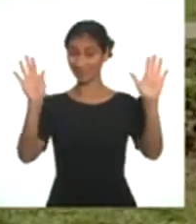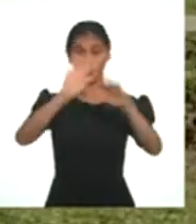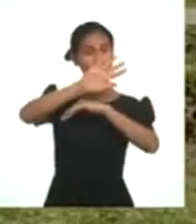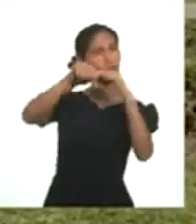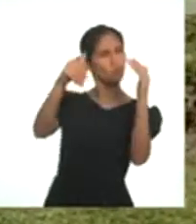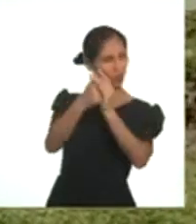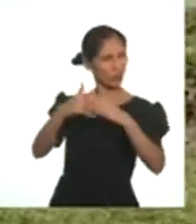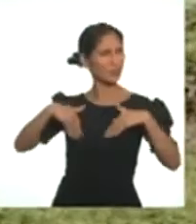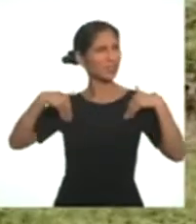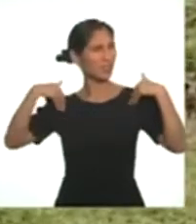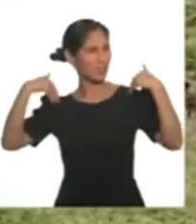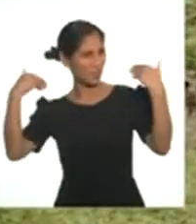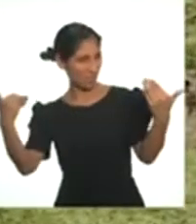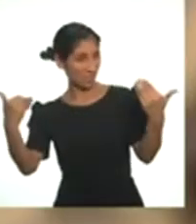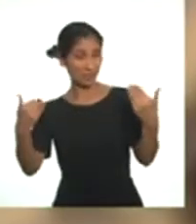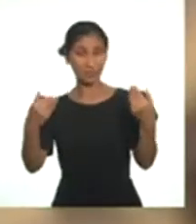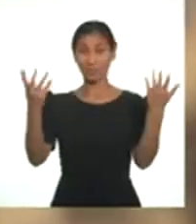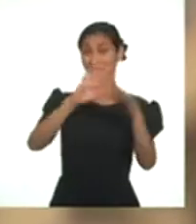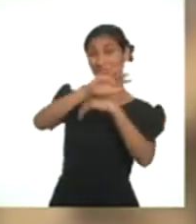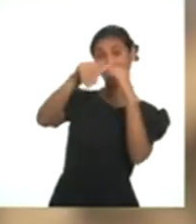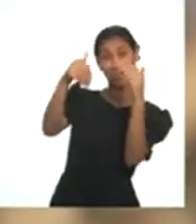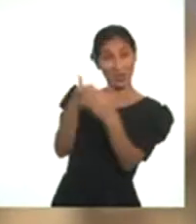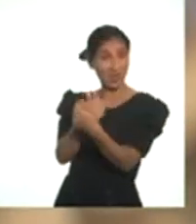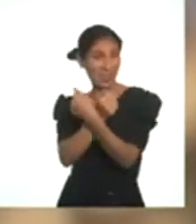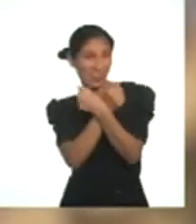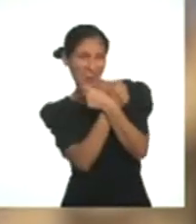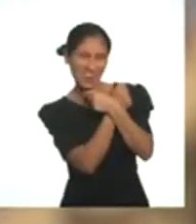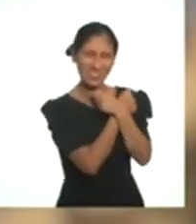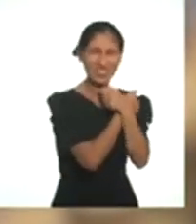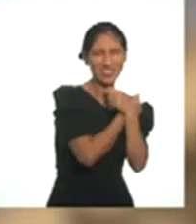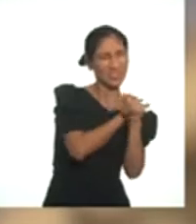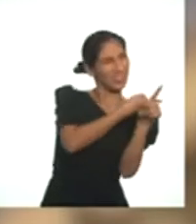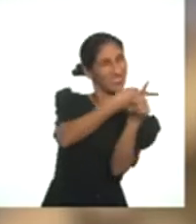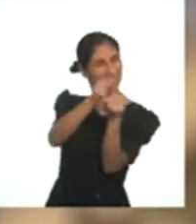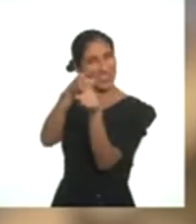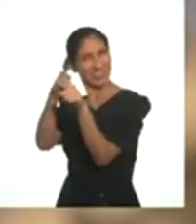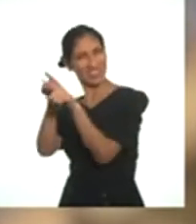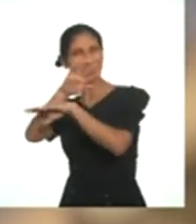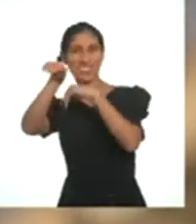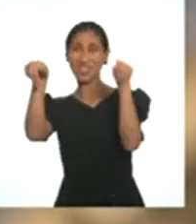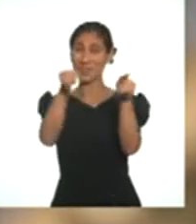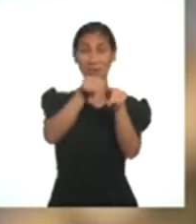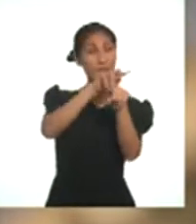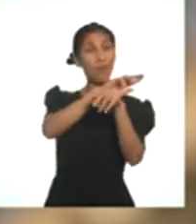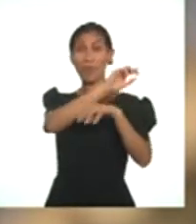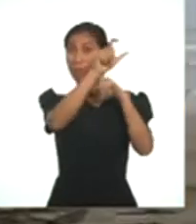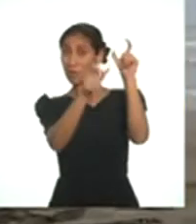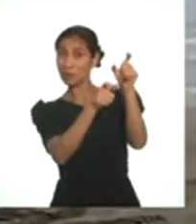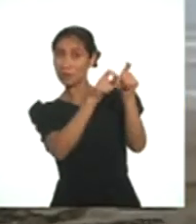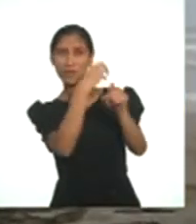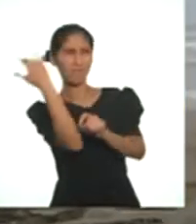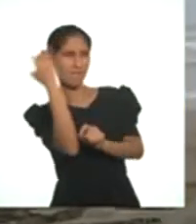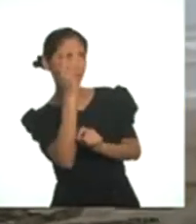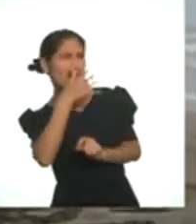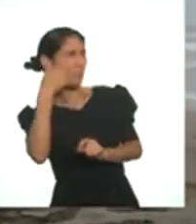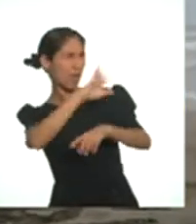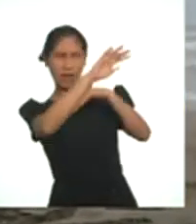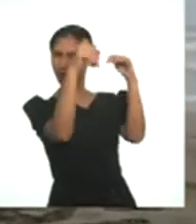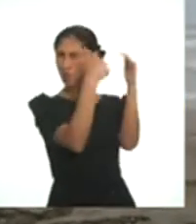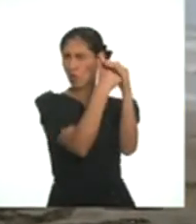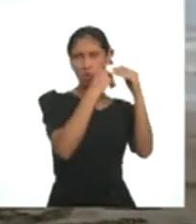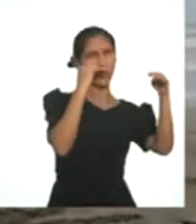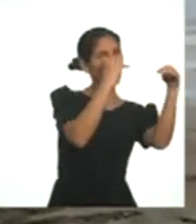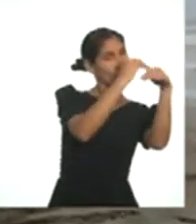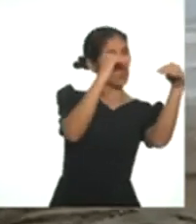¡Todo es posible! Abrazando nuestras diferencias y a todas nuestras razas. Trabajando en